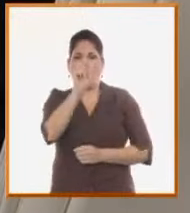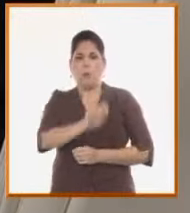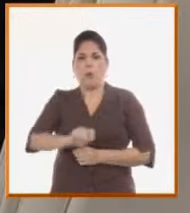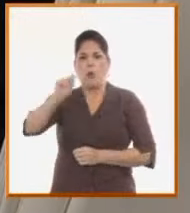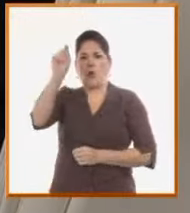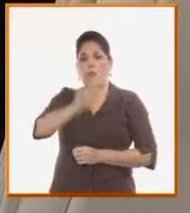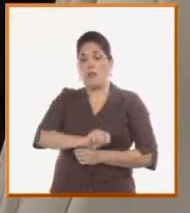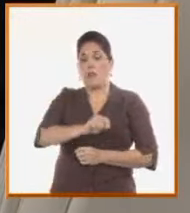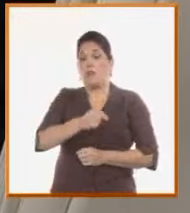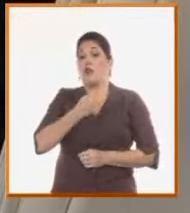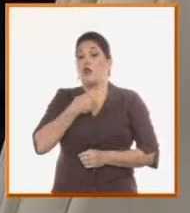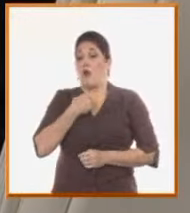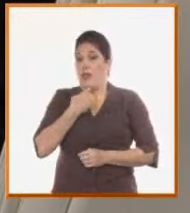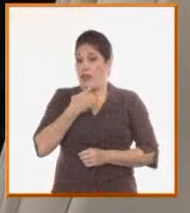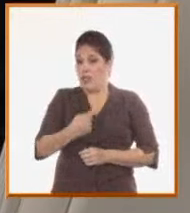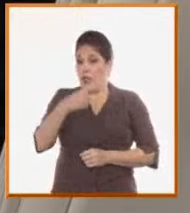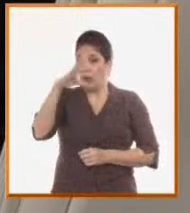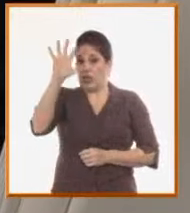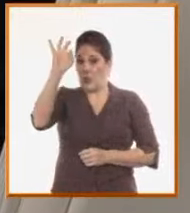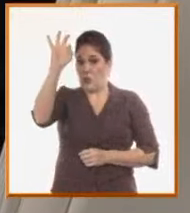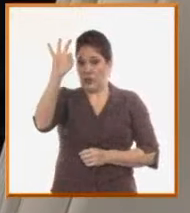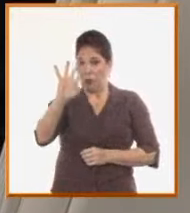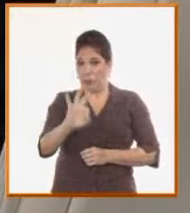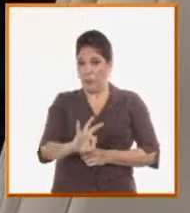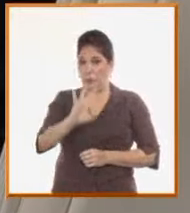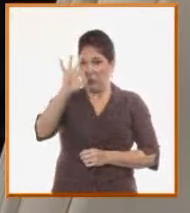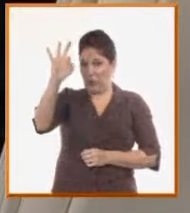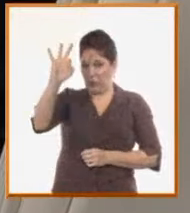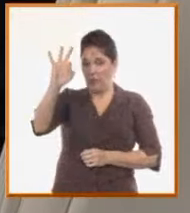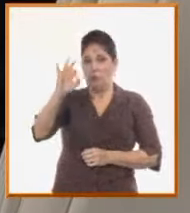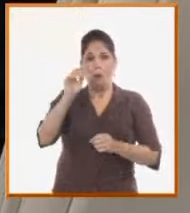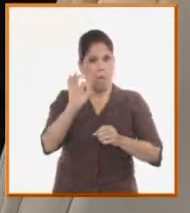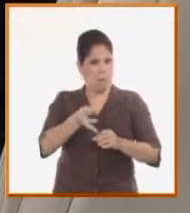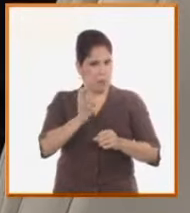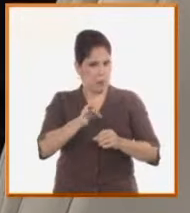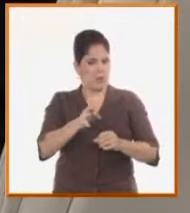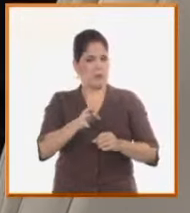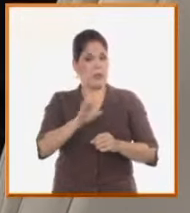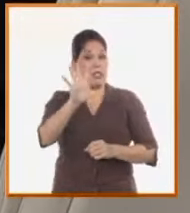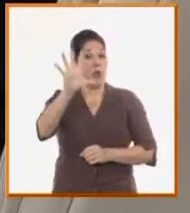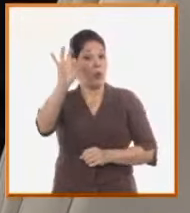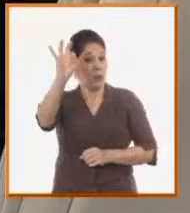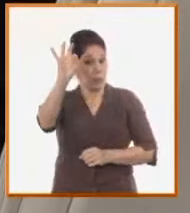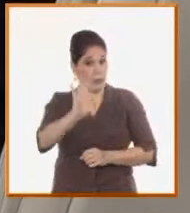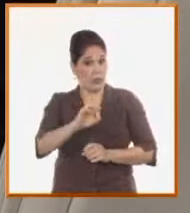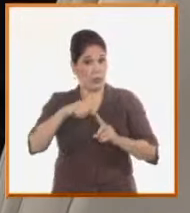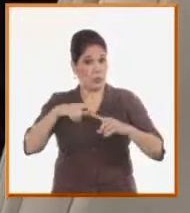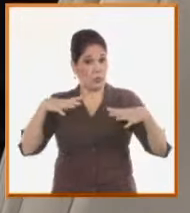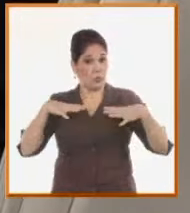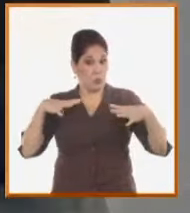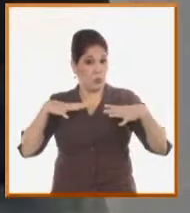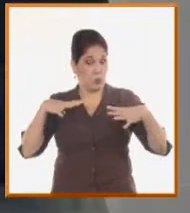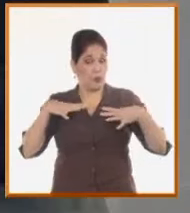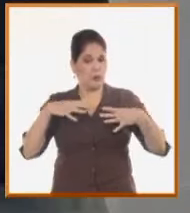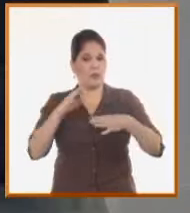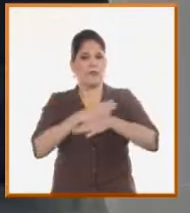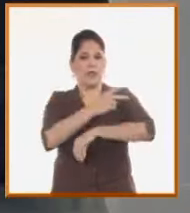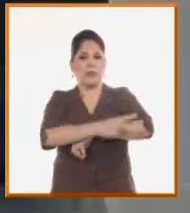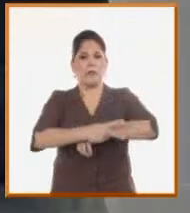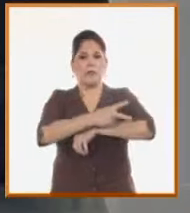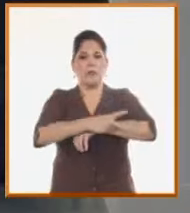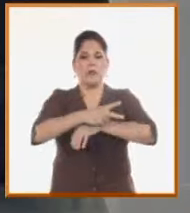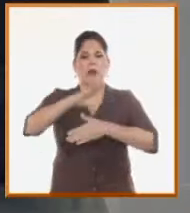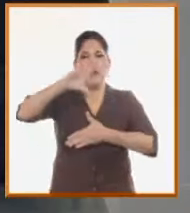del mercado, del 50% de los turistas de los países del área,